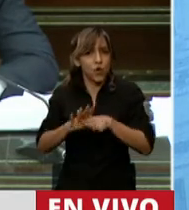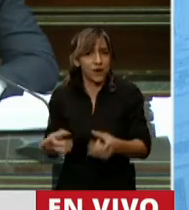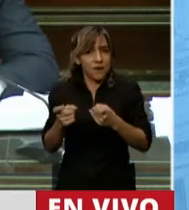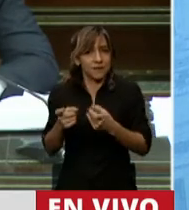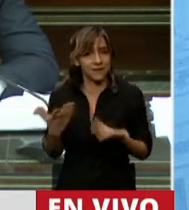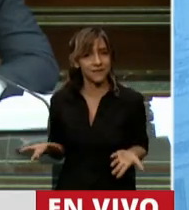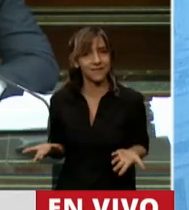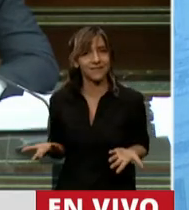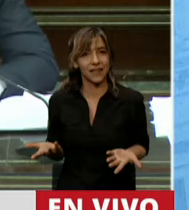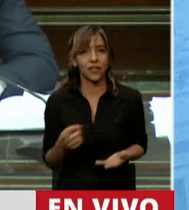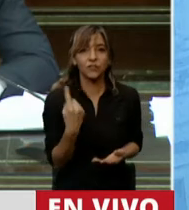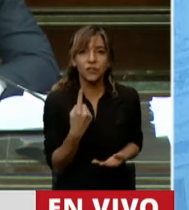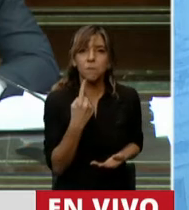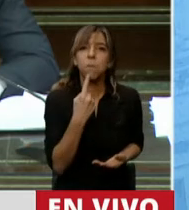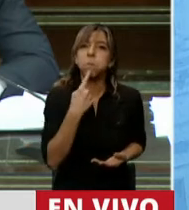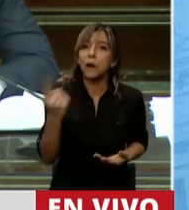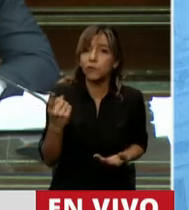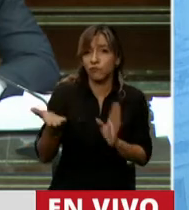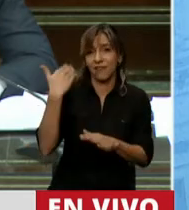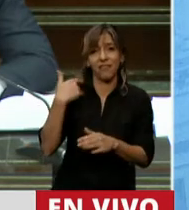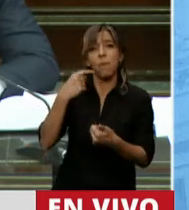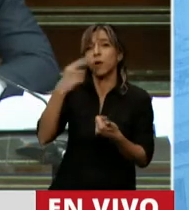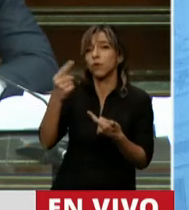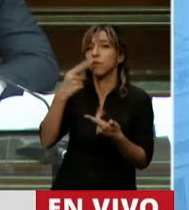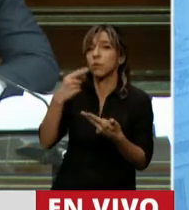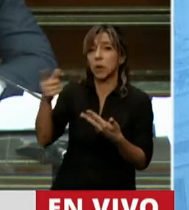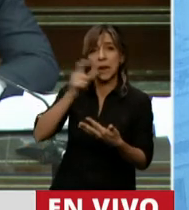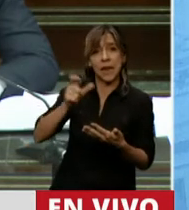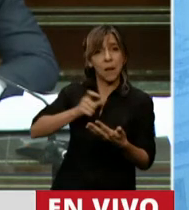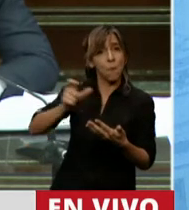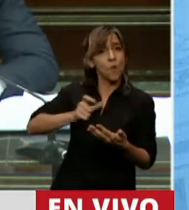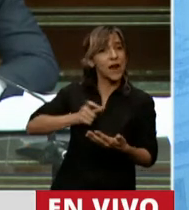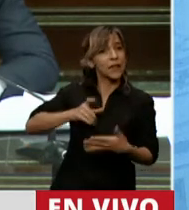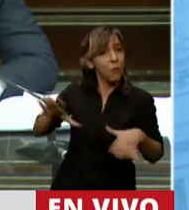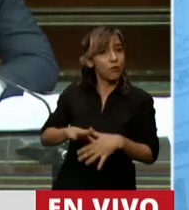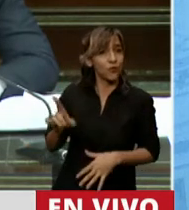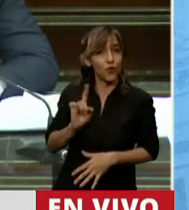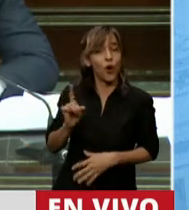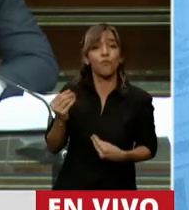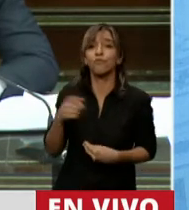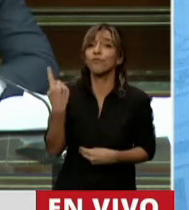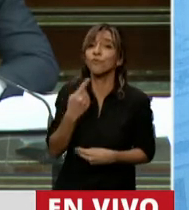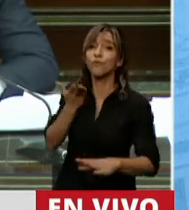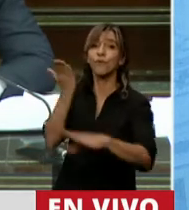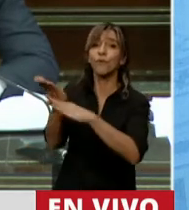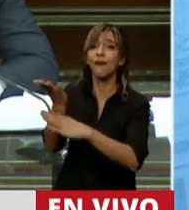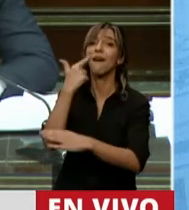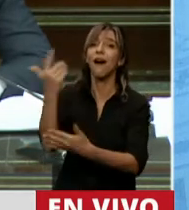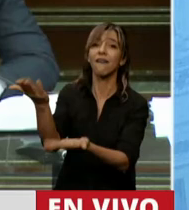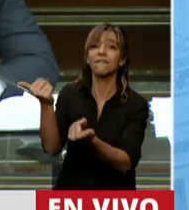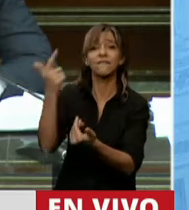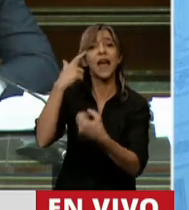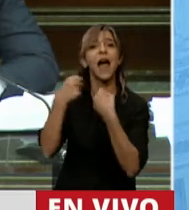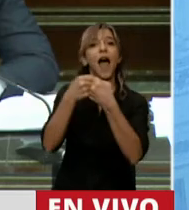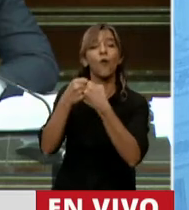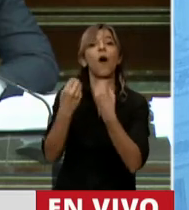Las preguntas que nosotros le hicimos, jefe de gabinete, no están bien respondidas. Porque nosotros le pedimos que queremos ver dónde están los acuerdos que se